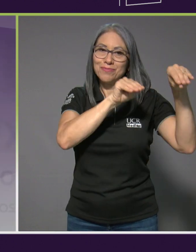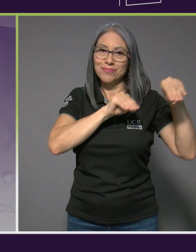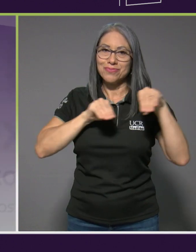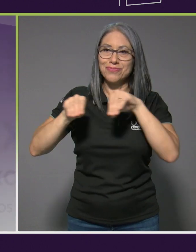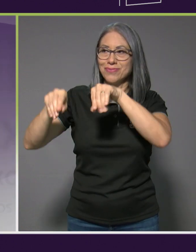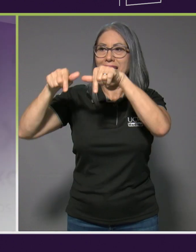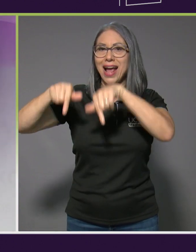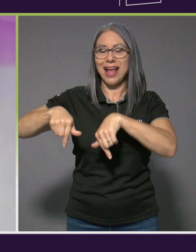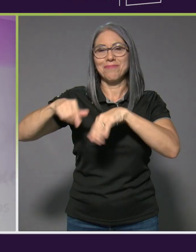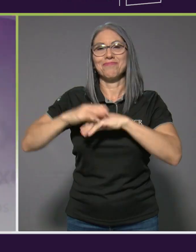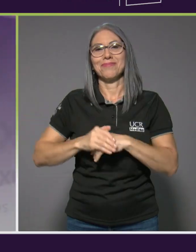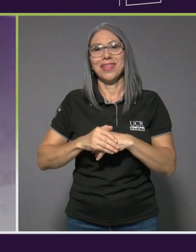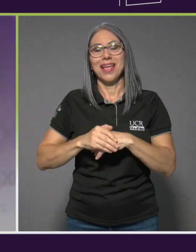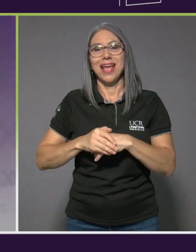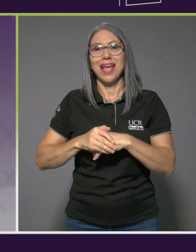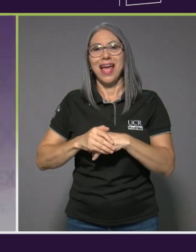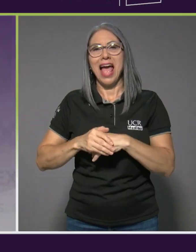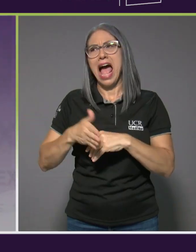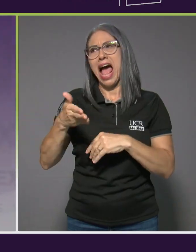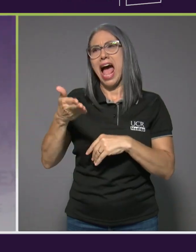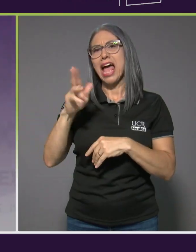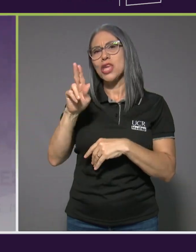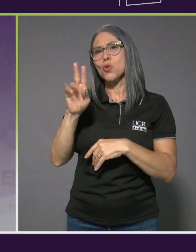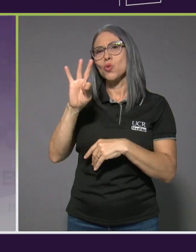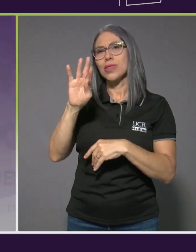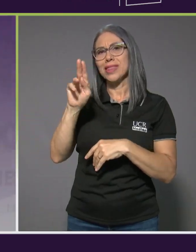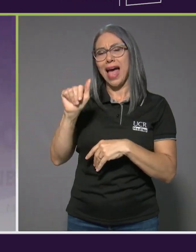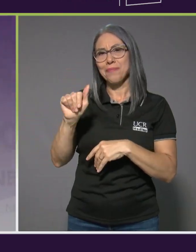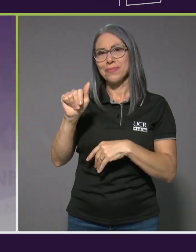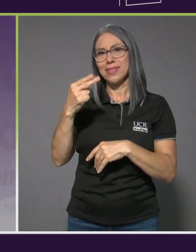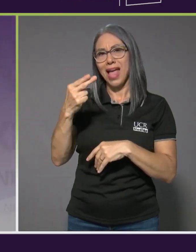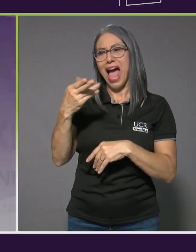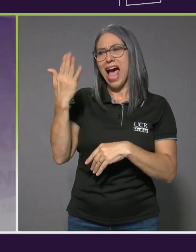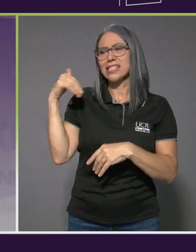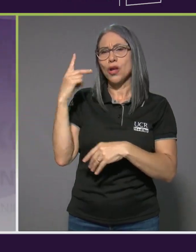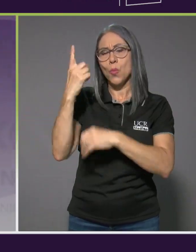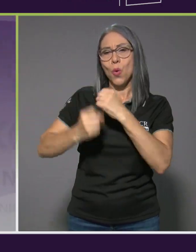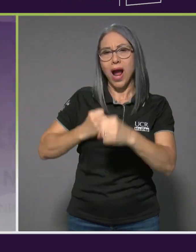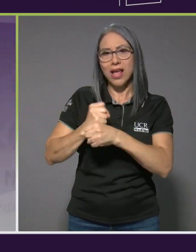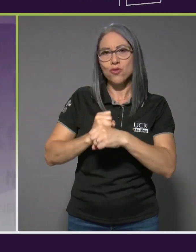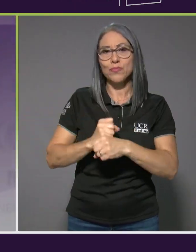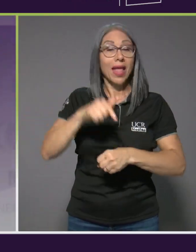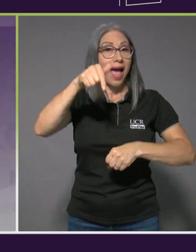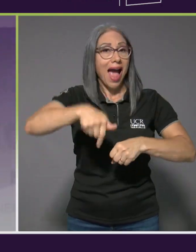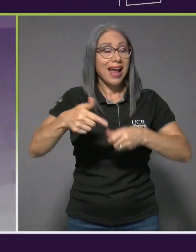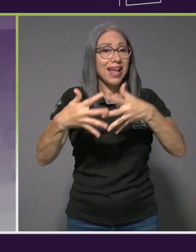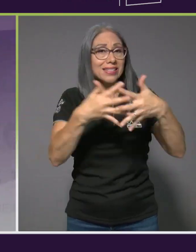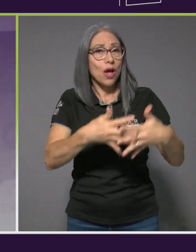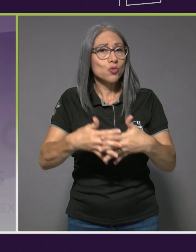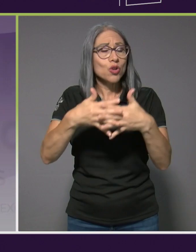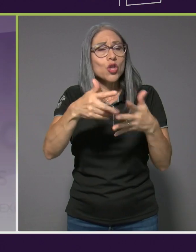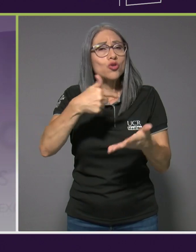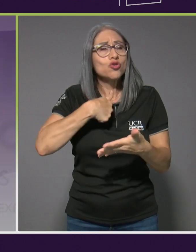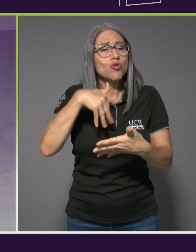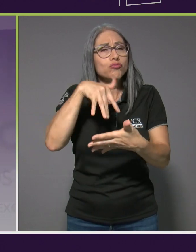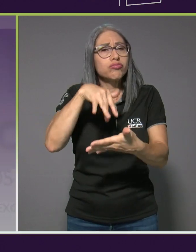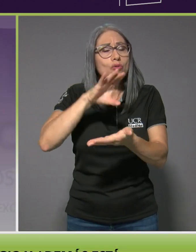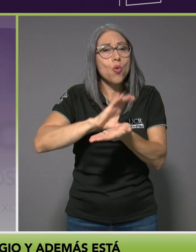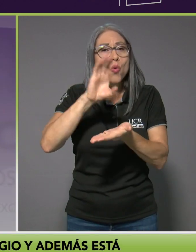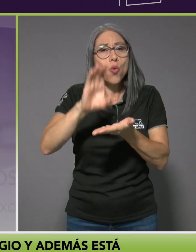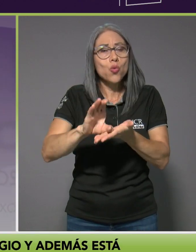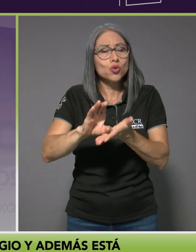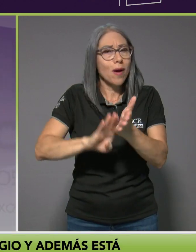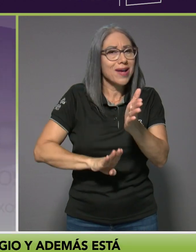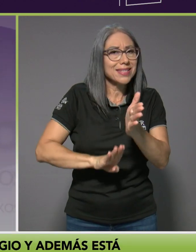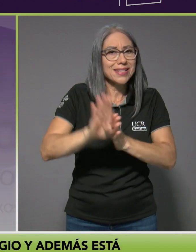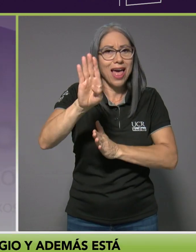en hace como un año. Acá en Estados Unidos yo estoy tomando un curso avanzado que me